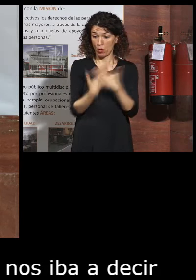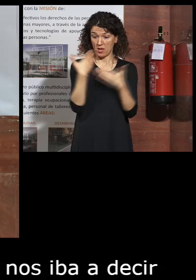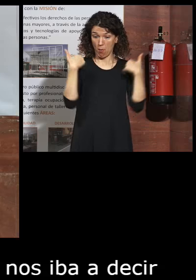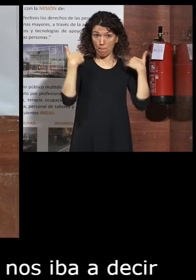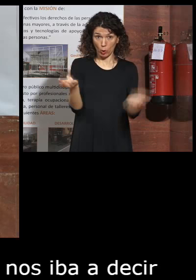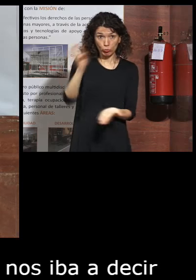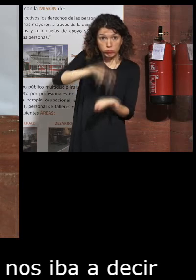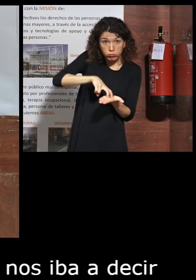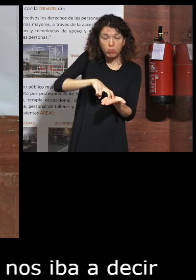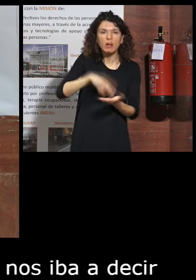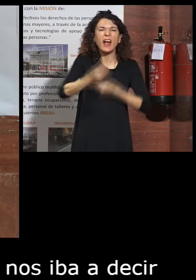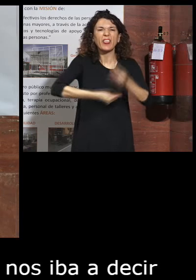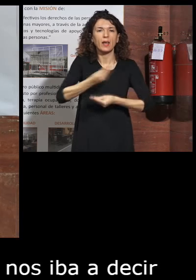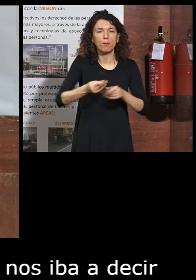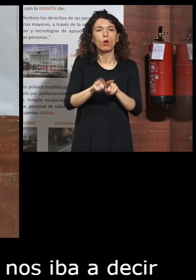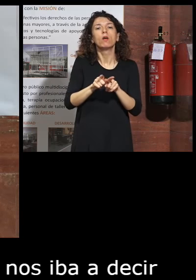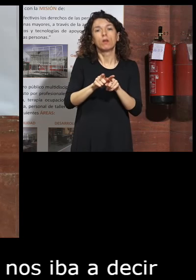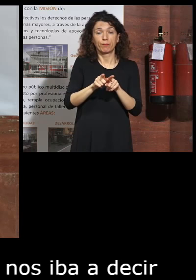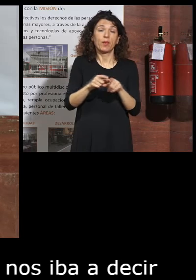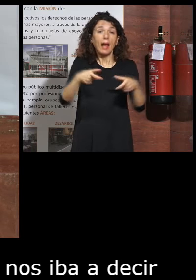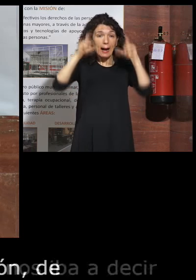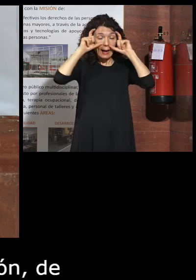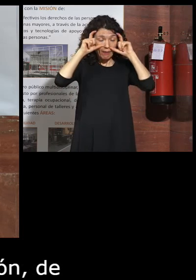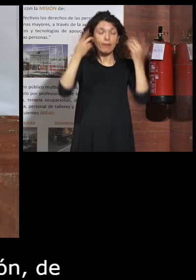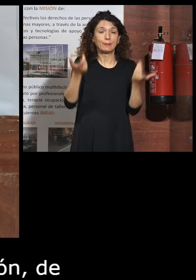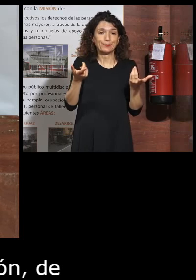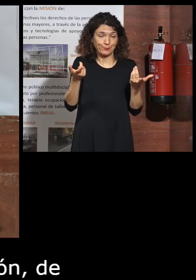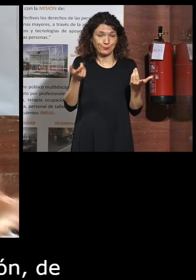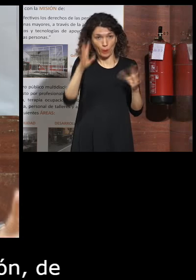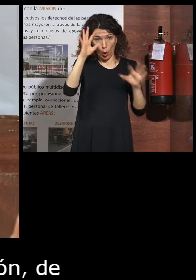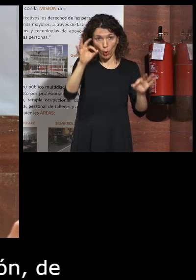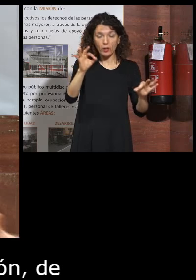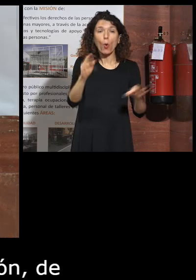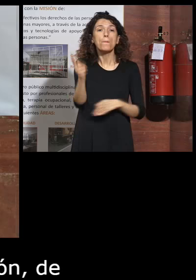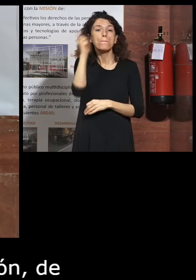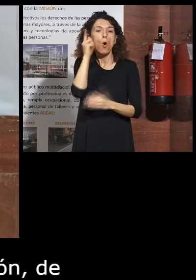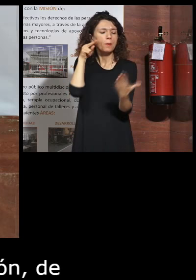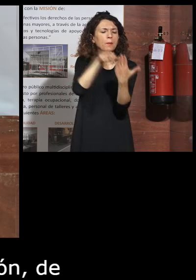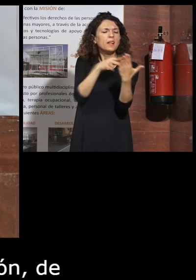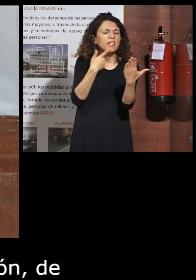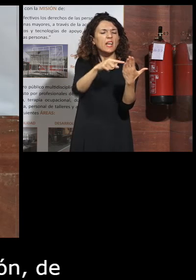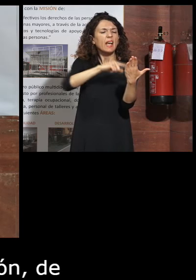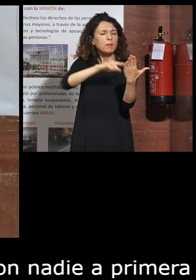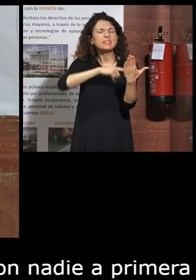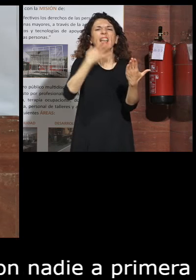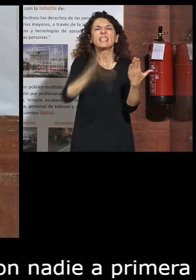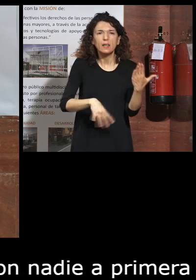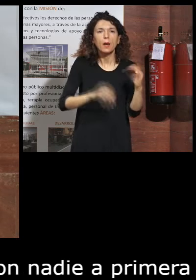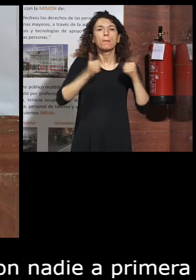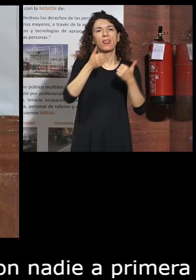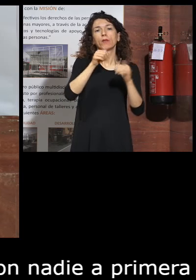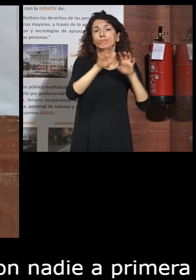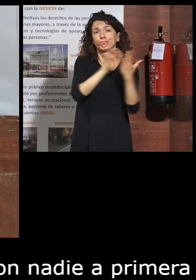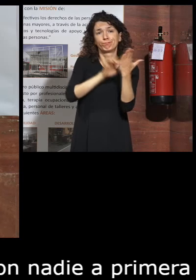primero que hacemos es, además de coger las gafas, y hay que coger las gafas, es coger el móvil y ver quién nos ha escrito y empezar a